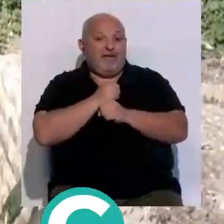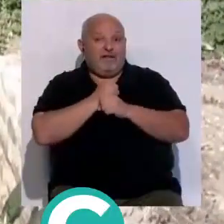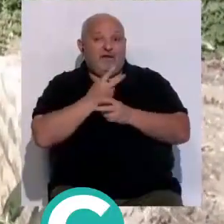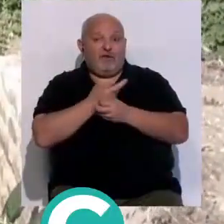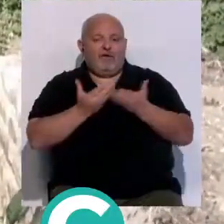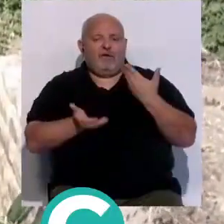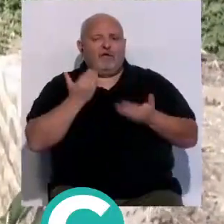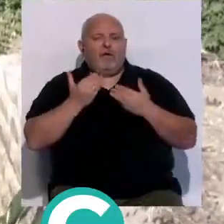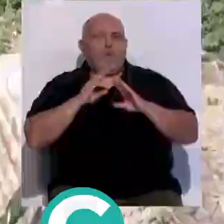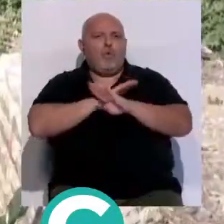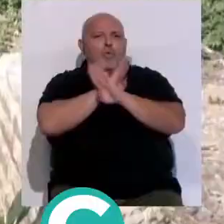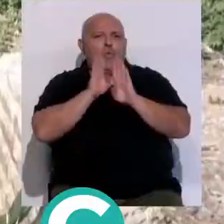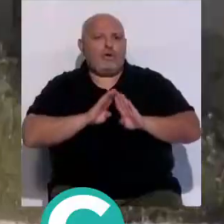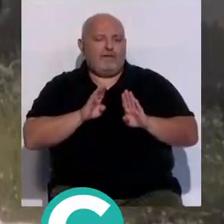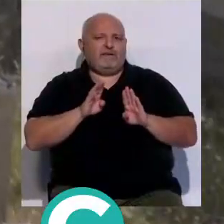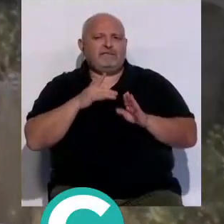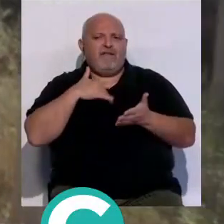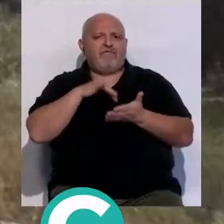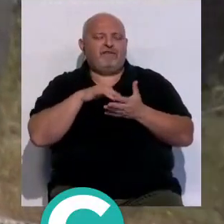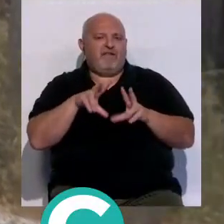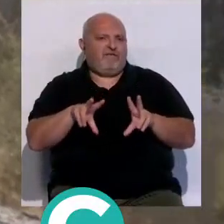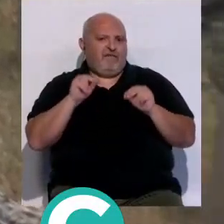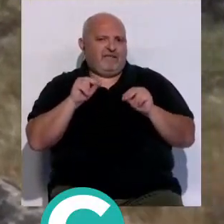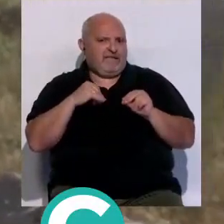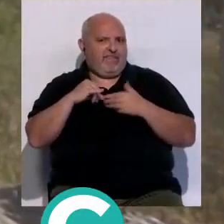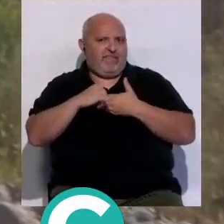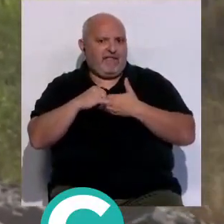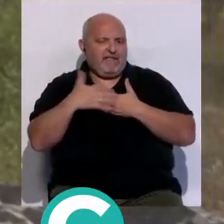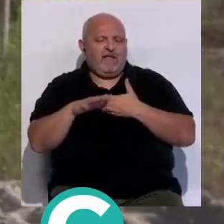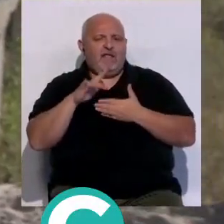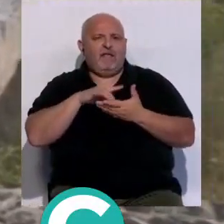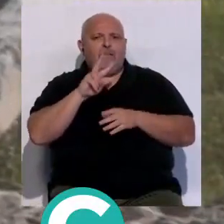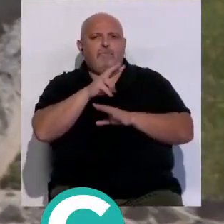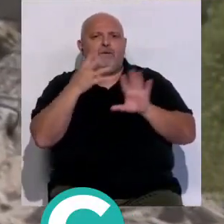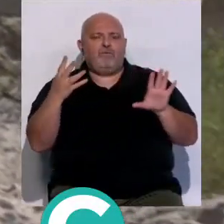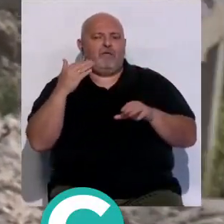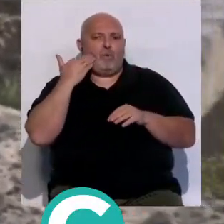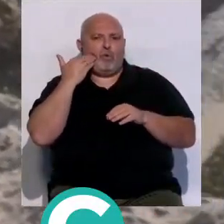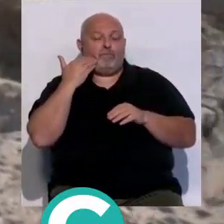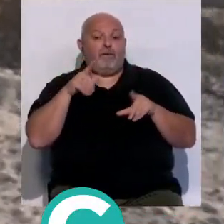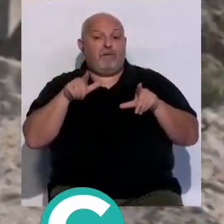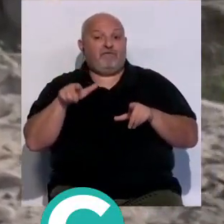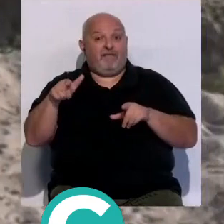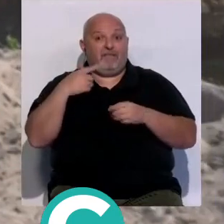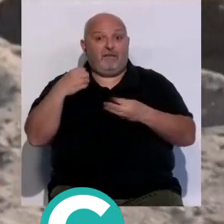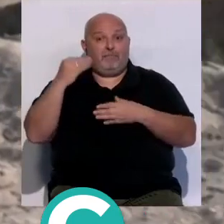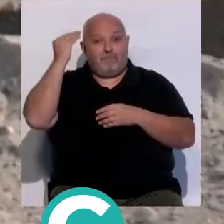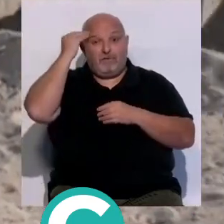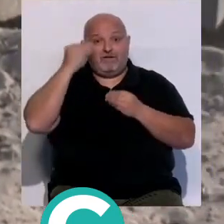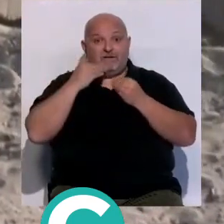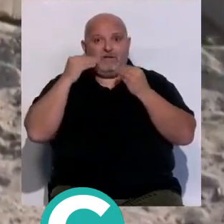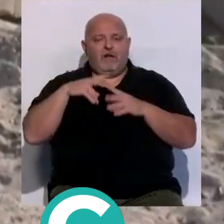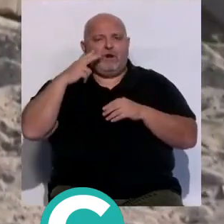exhumación afrontan su última fase y hay fecha para su finalización será el 29 de julio desde la plataforma por la memoria